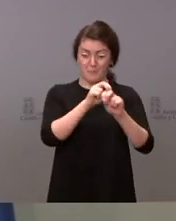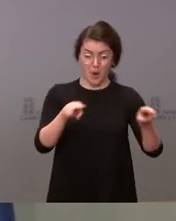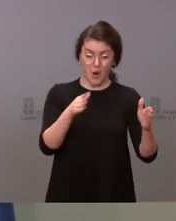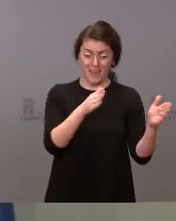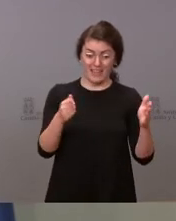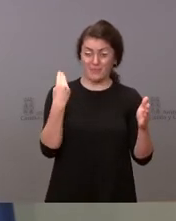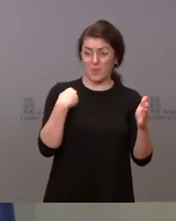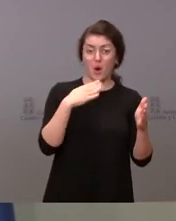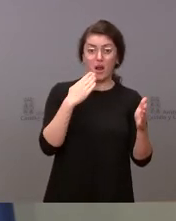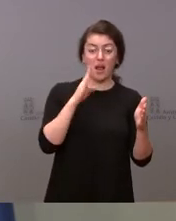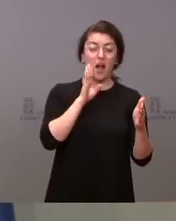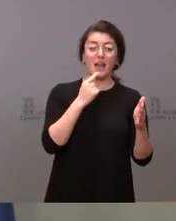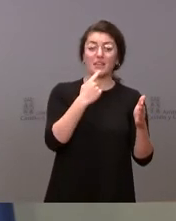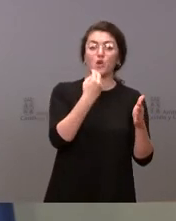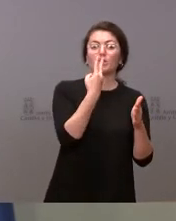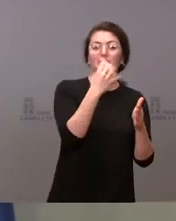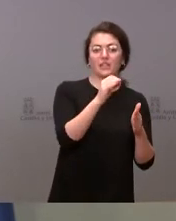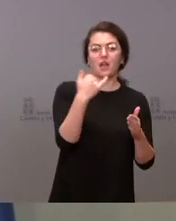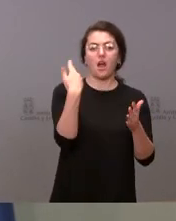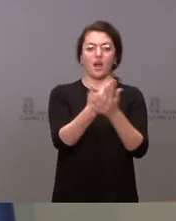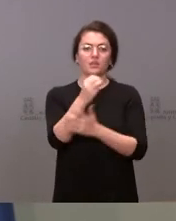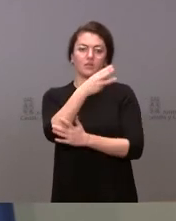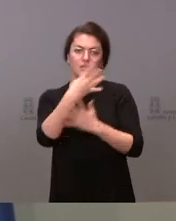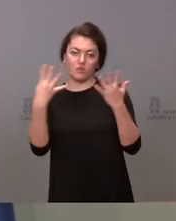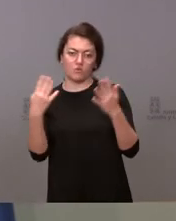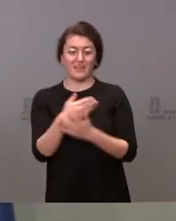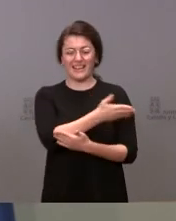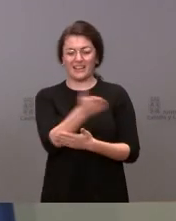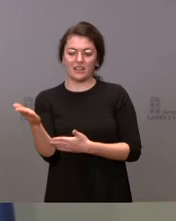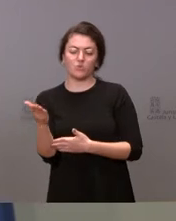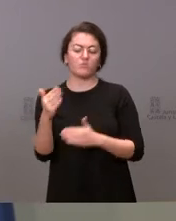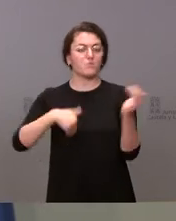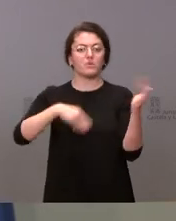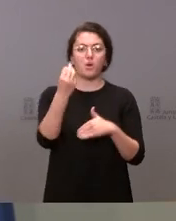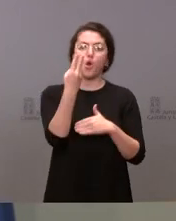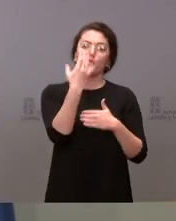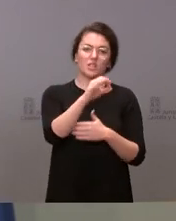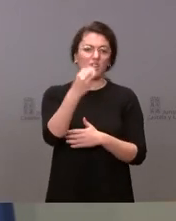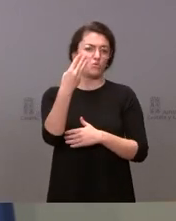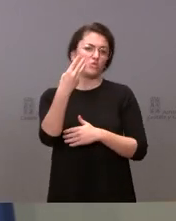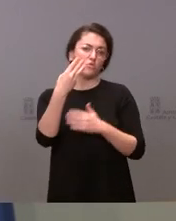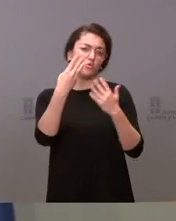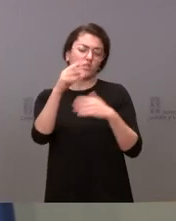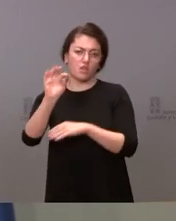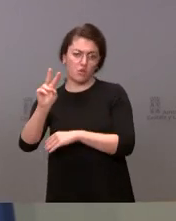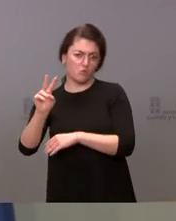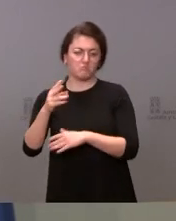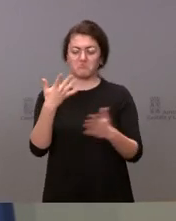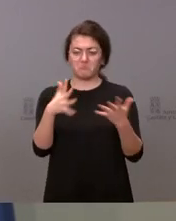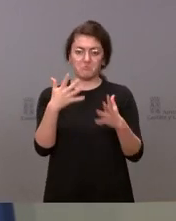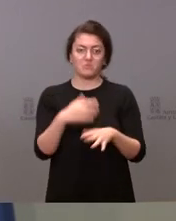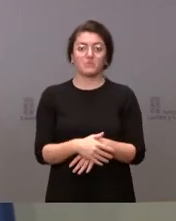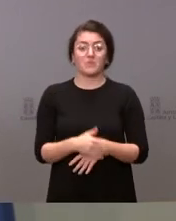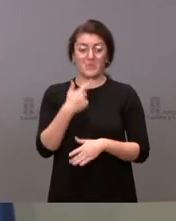30 a 39. Los demás están por encima del 80, 82, 87. Pero aún tenemos en ese tramo de edad